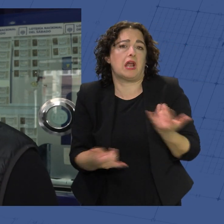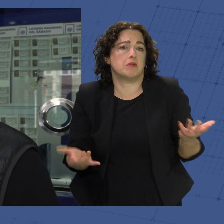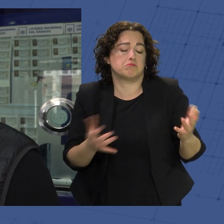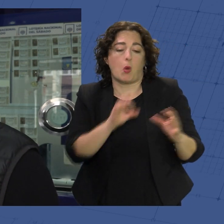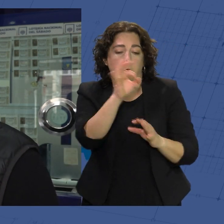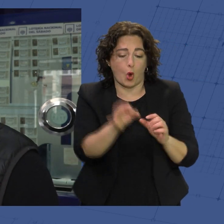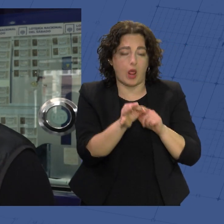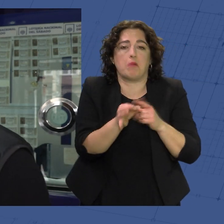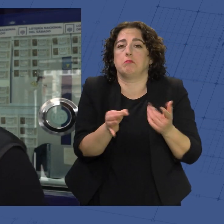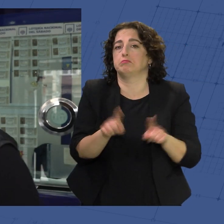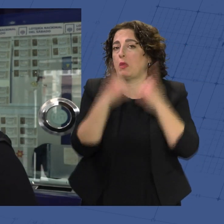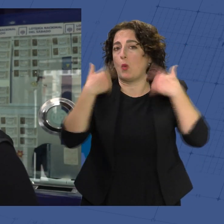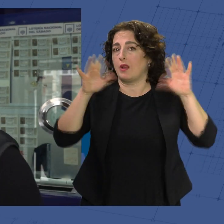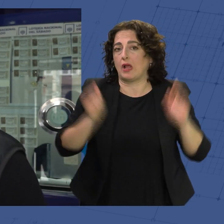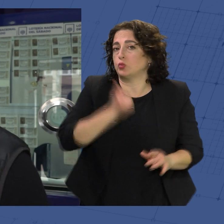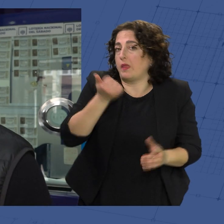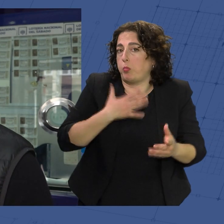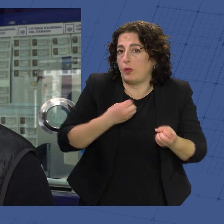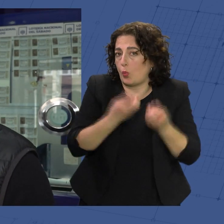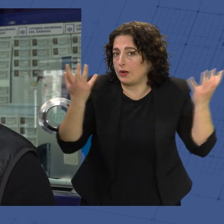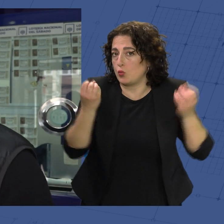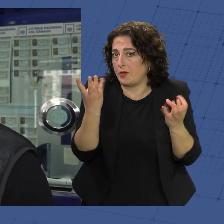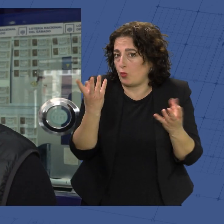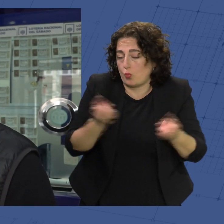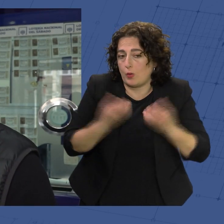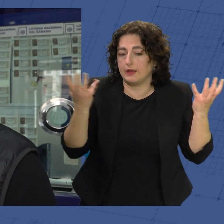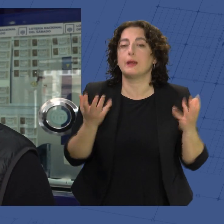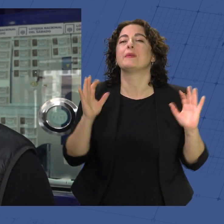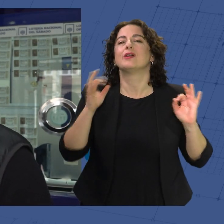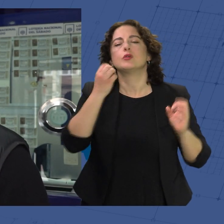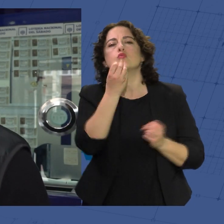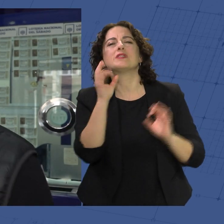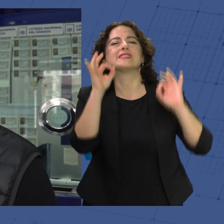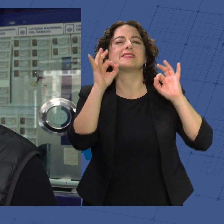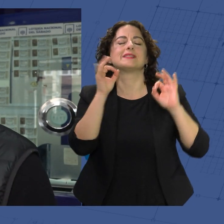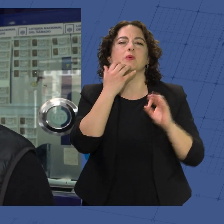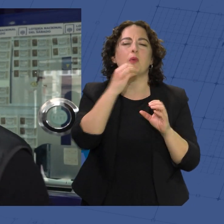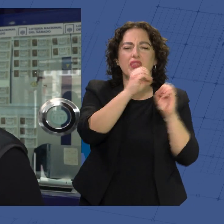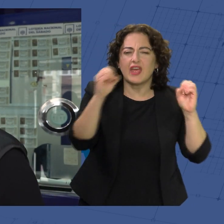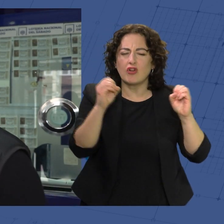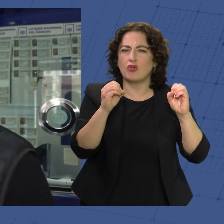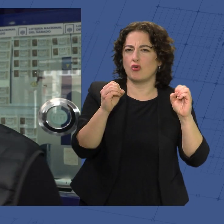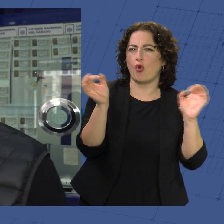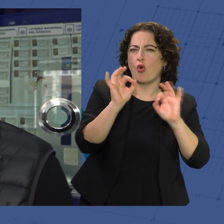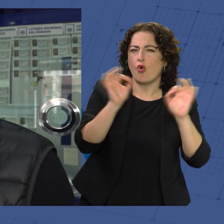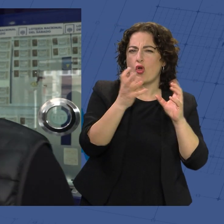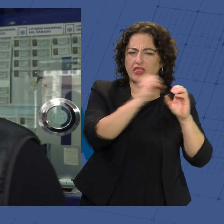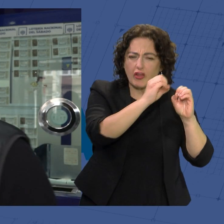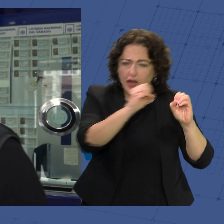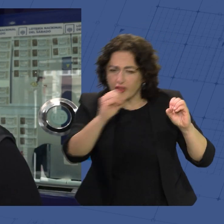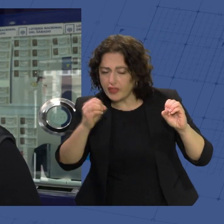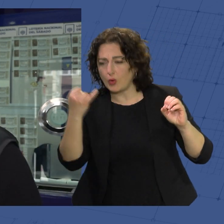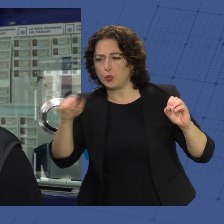bola con el número del tirón y puede salir cualquiera. Pero sí, los números que son normalmente con ceros por el medio o que tienen muchos ceros y una